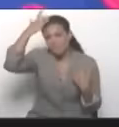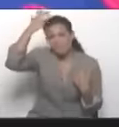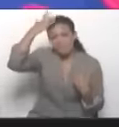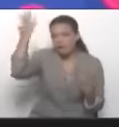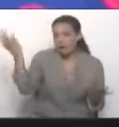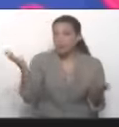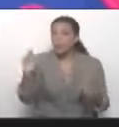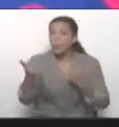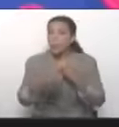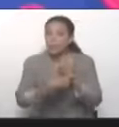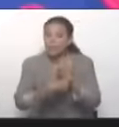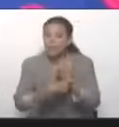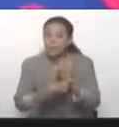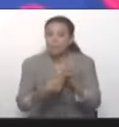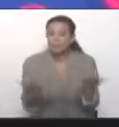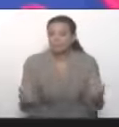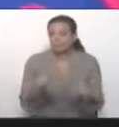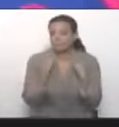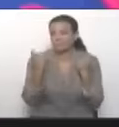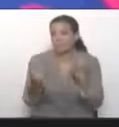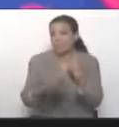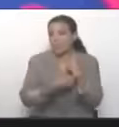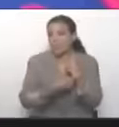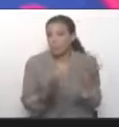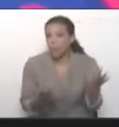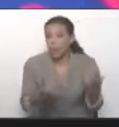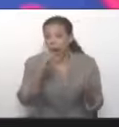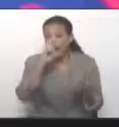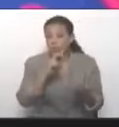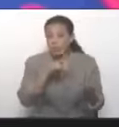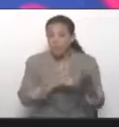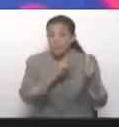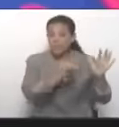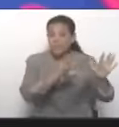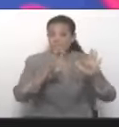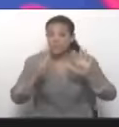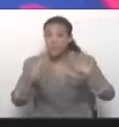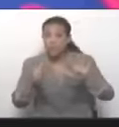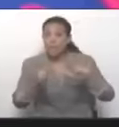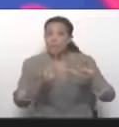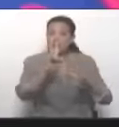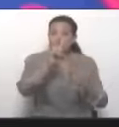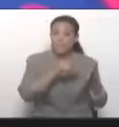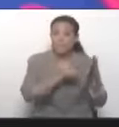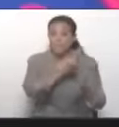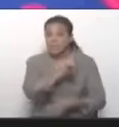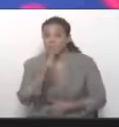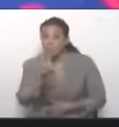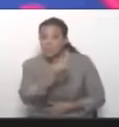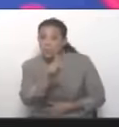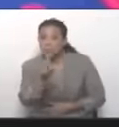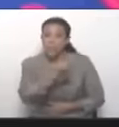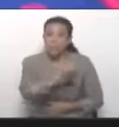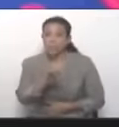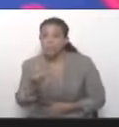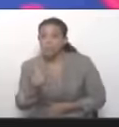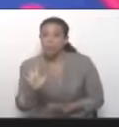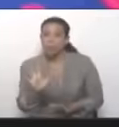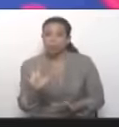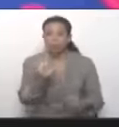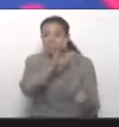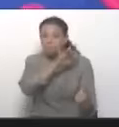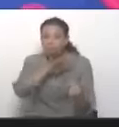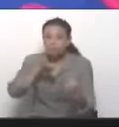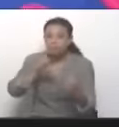en Venezuela con Guaidó. El fracasado Guaidó durante los años 2019, 20, 21, 22. Una jugada para